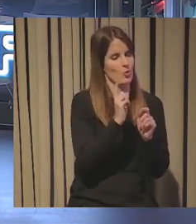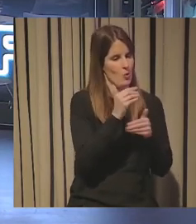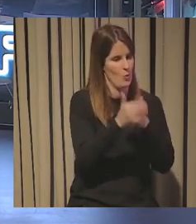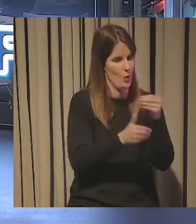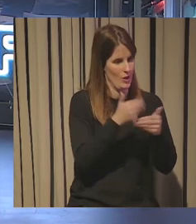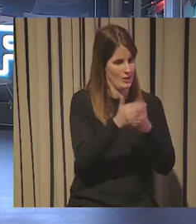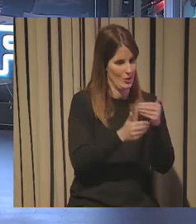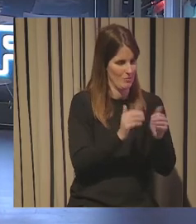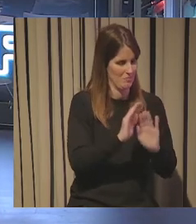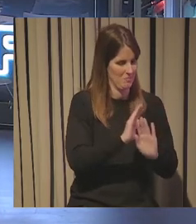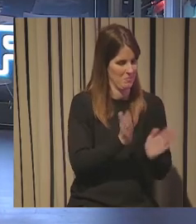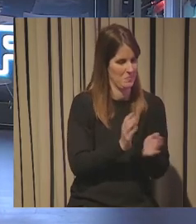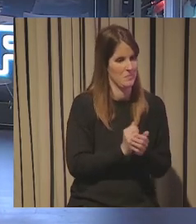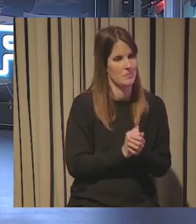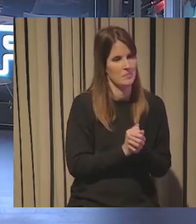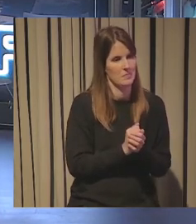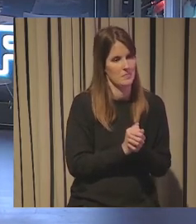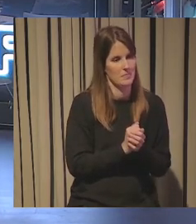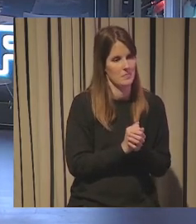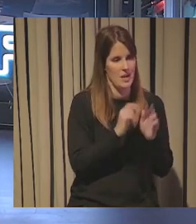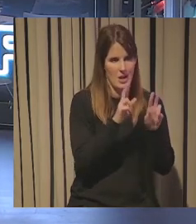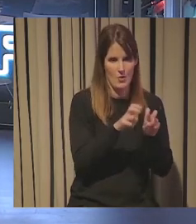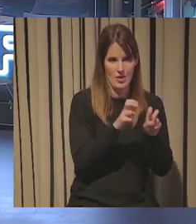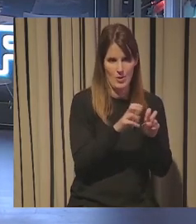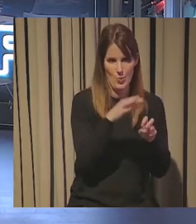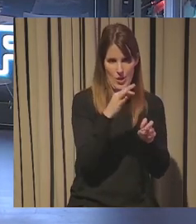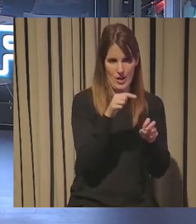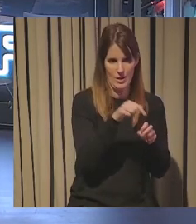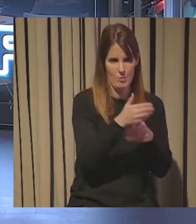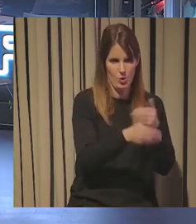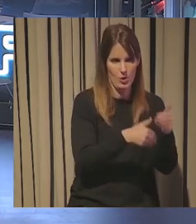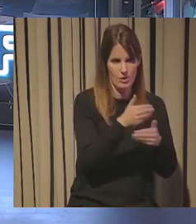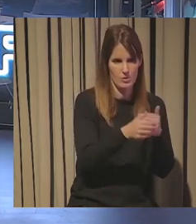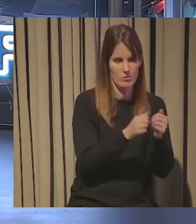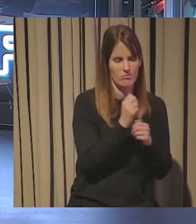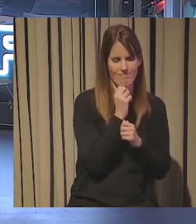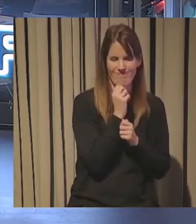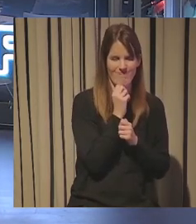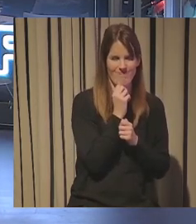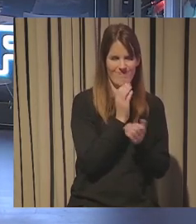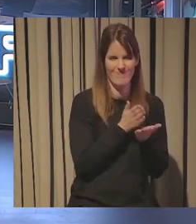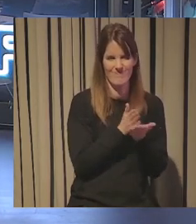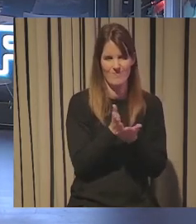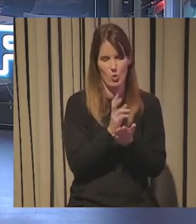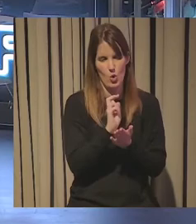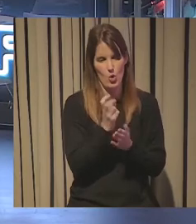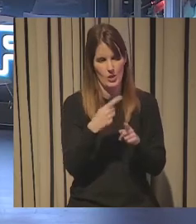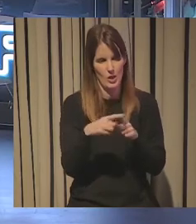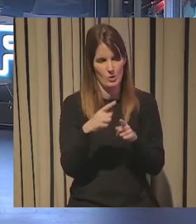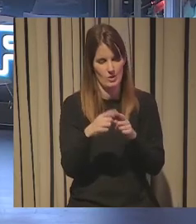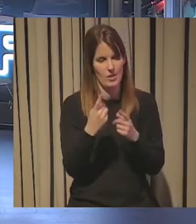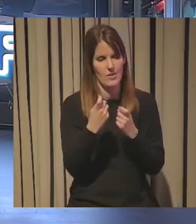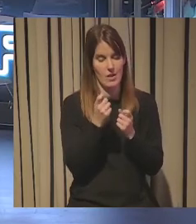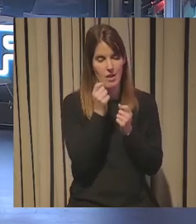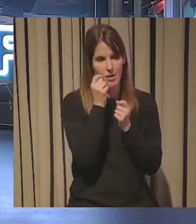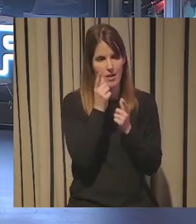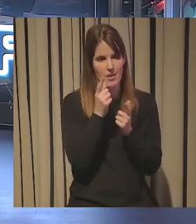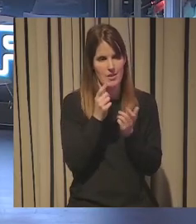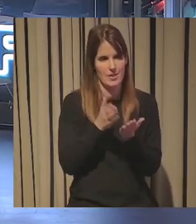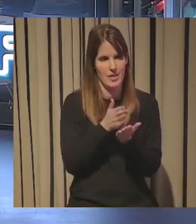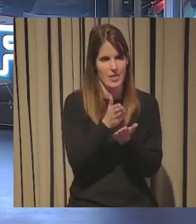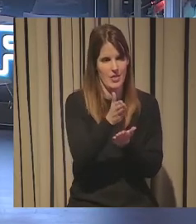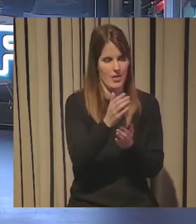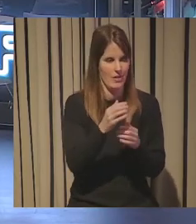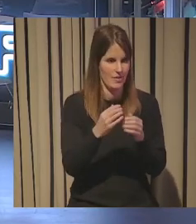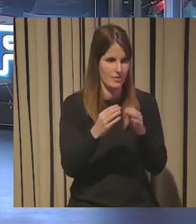una forma de ser innovadora innovación en proceso y de repente necesitamos otra cosa y entonces descubrimos todo este mundo yo creo que estamos en